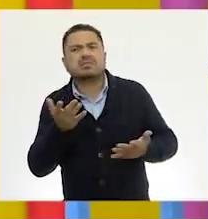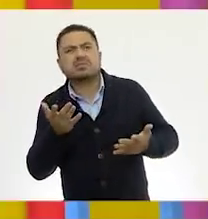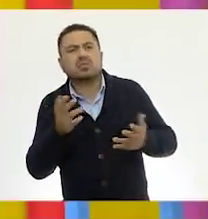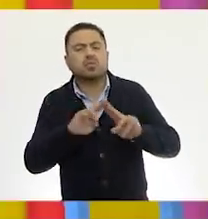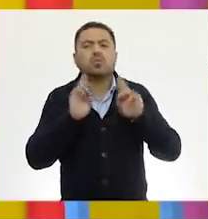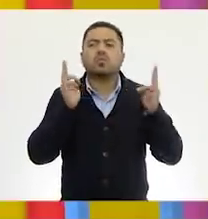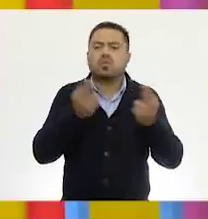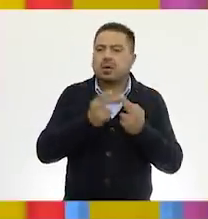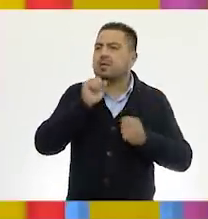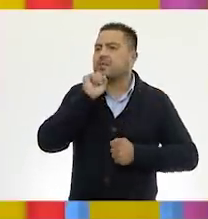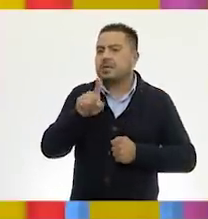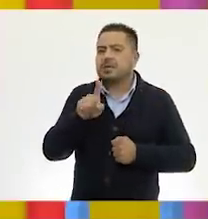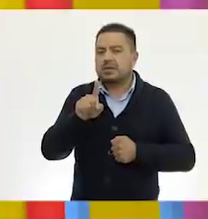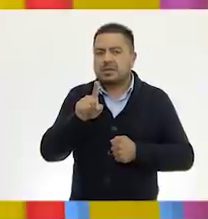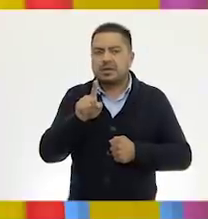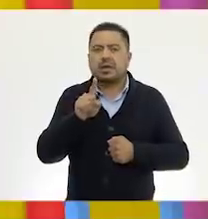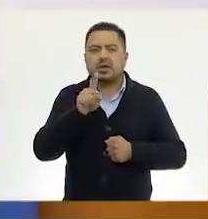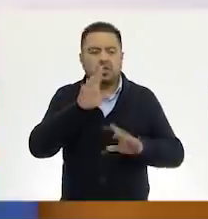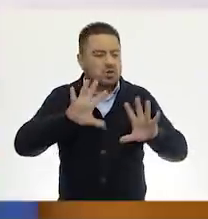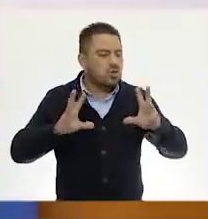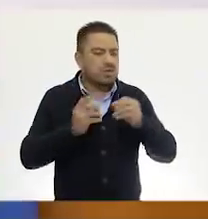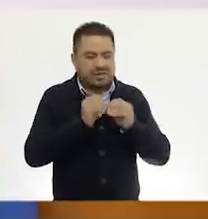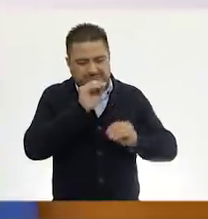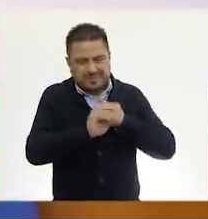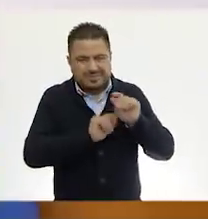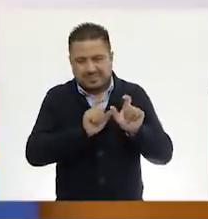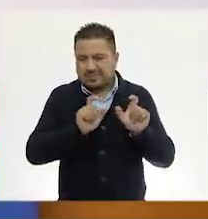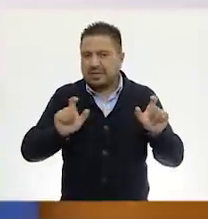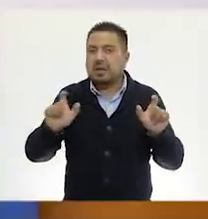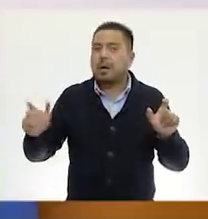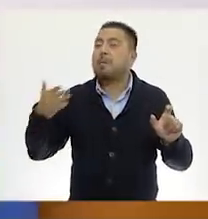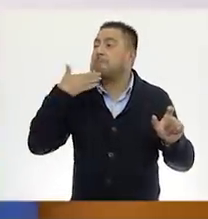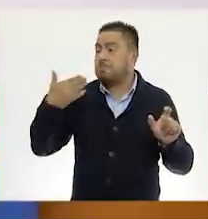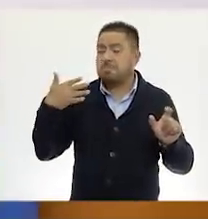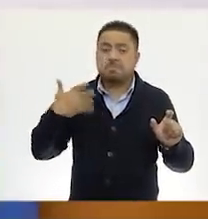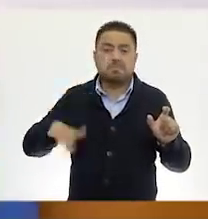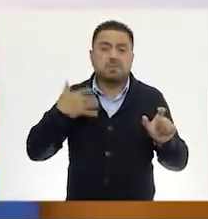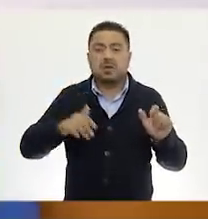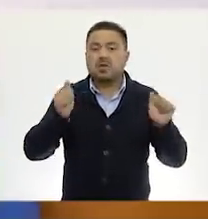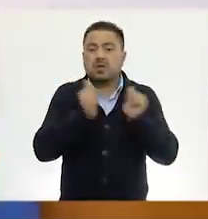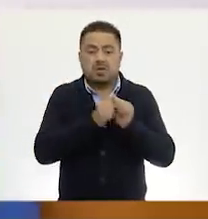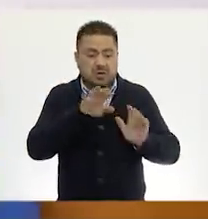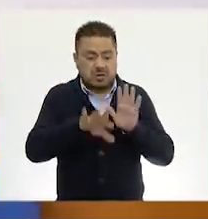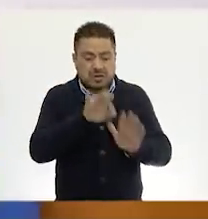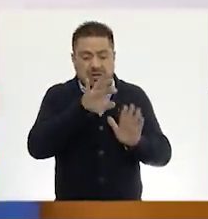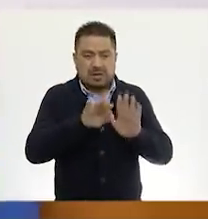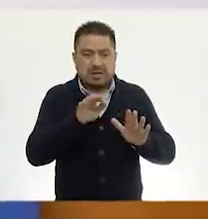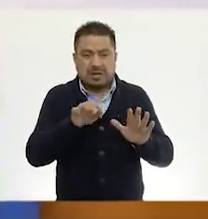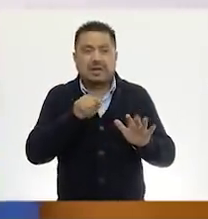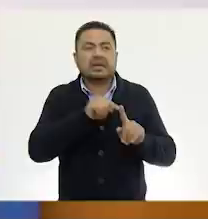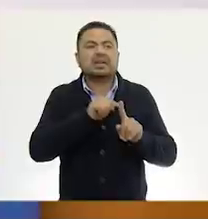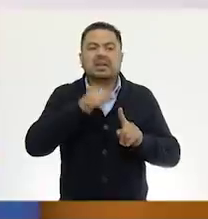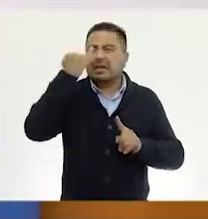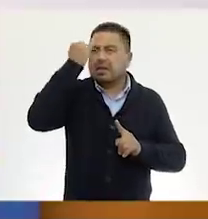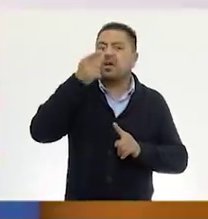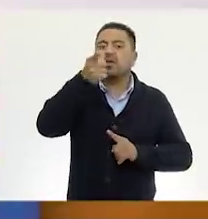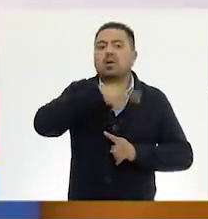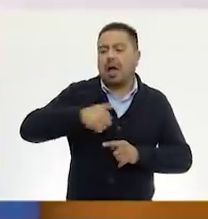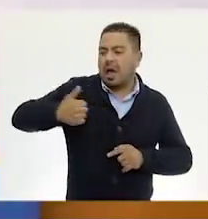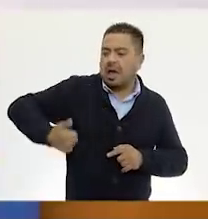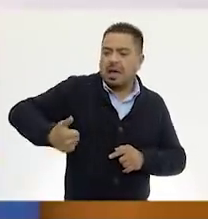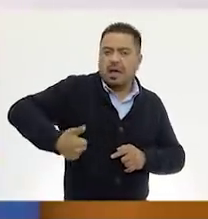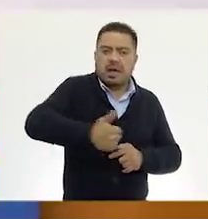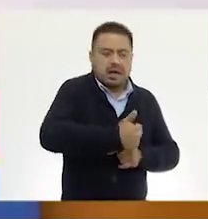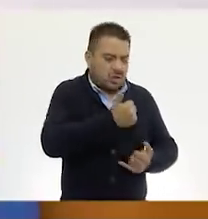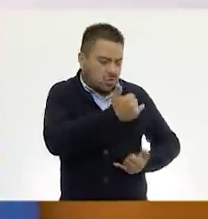Unidades de millar y toda esta parte de la construcción. Muy bien. Muy bien. Con estas tarjetas, la idea es que por turnos